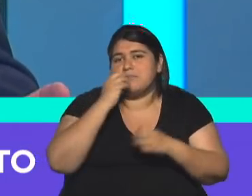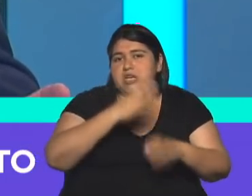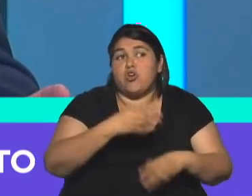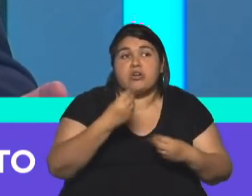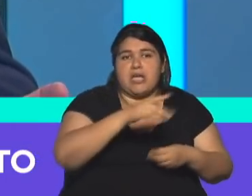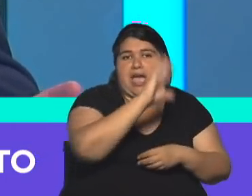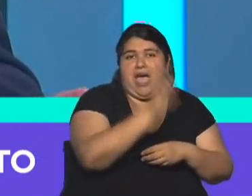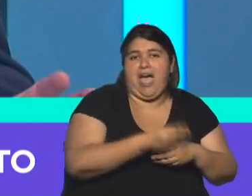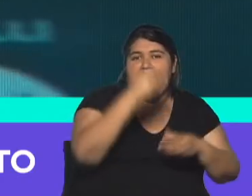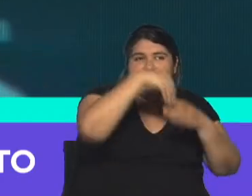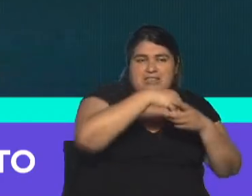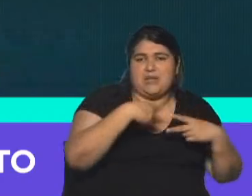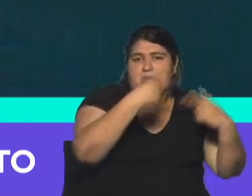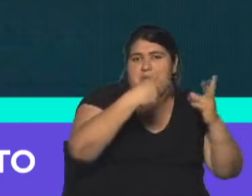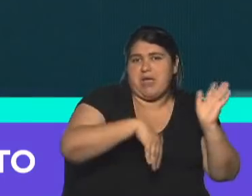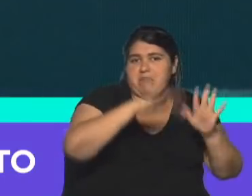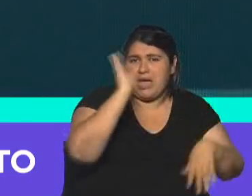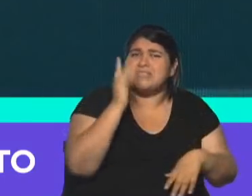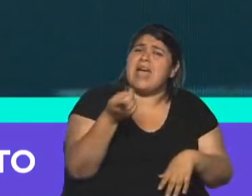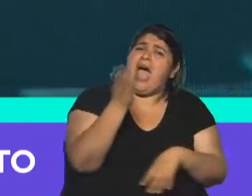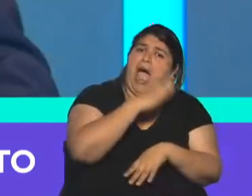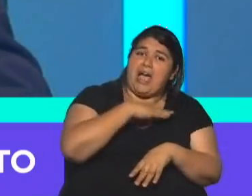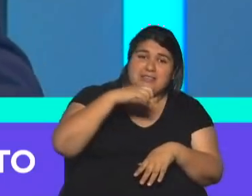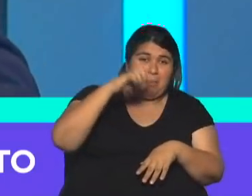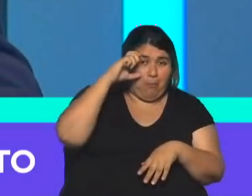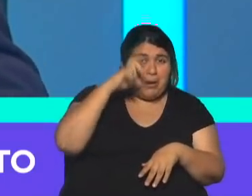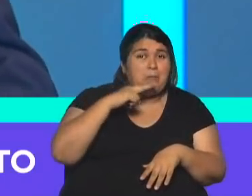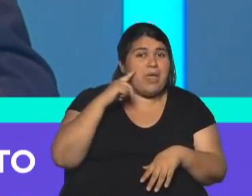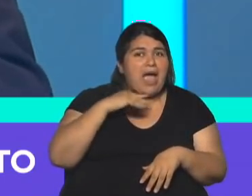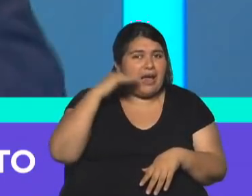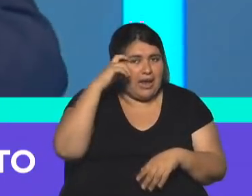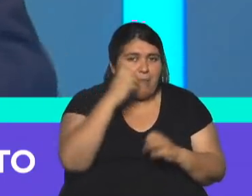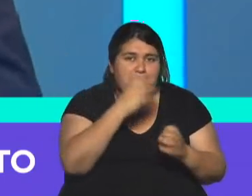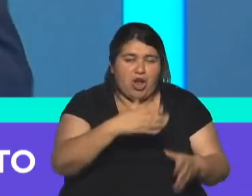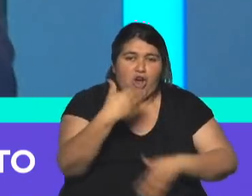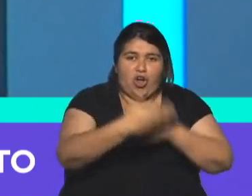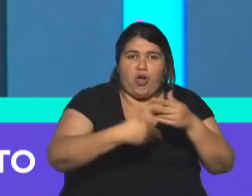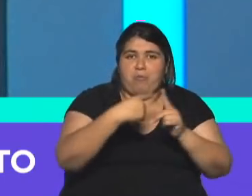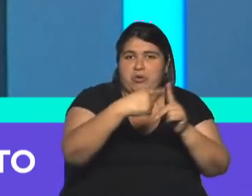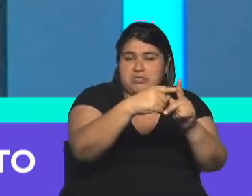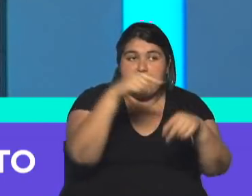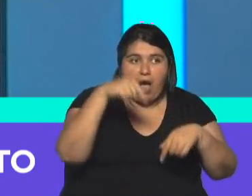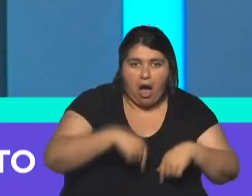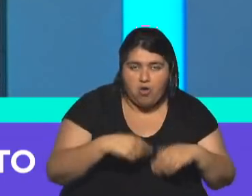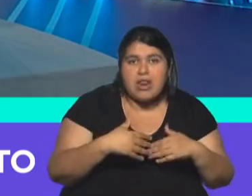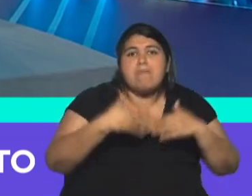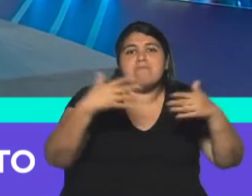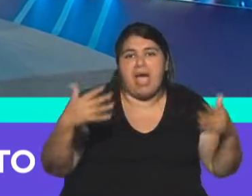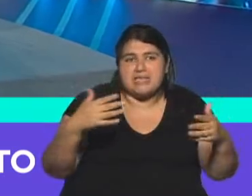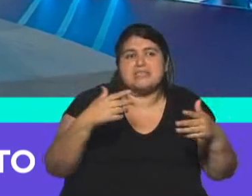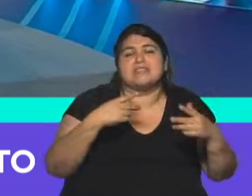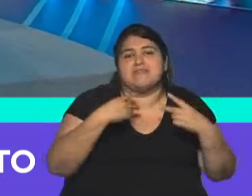Eso va a ser un impacto positivo. Que con el previaje ya tenía un impulso importante. Se ha tenido un impulso importante y se le va a agregar una cantidad de